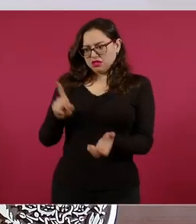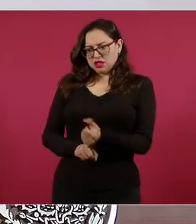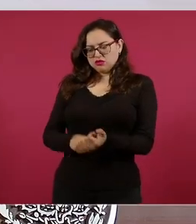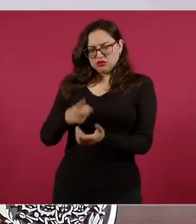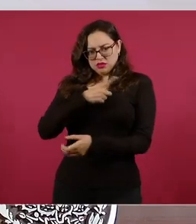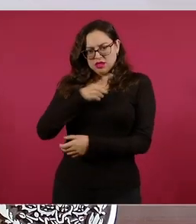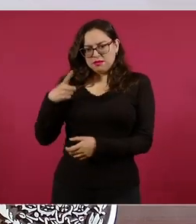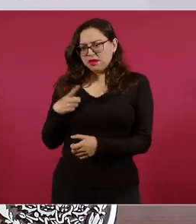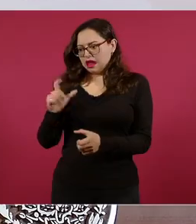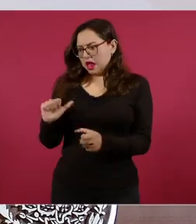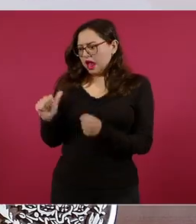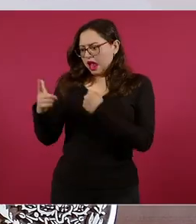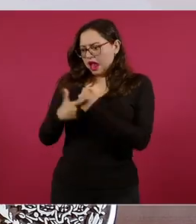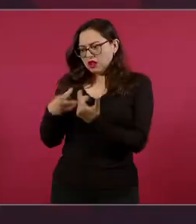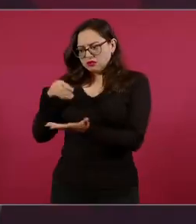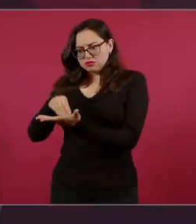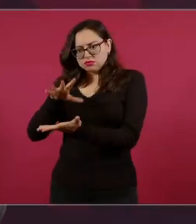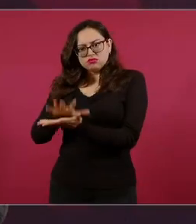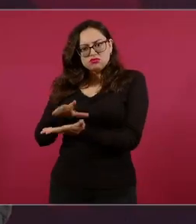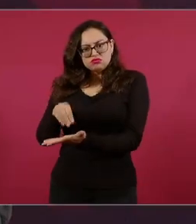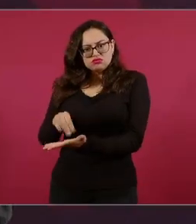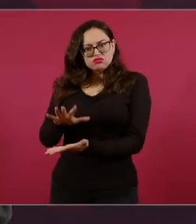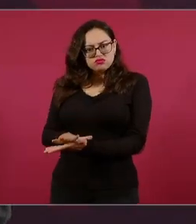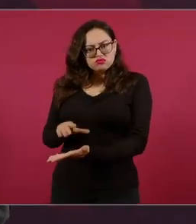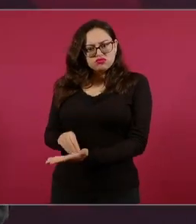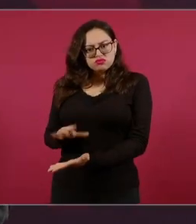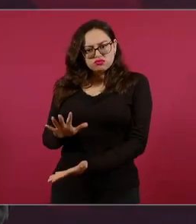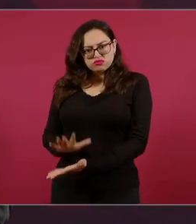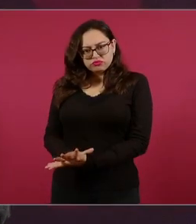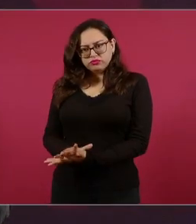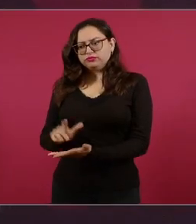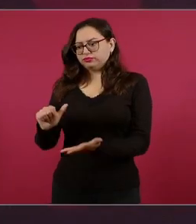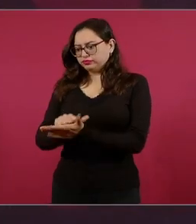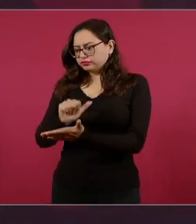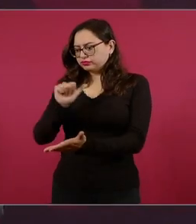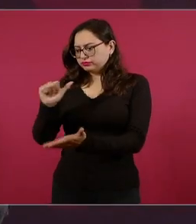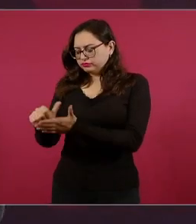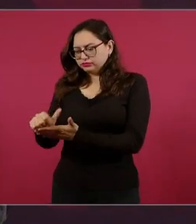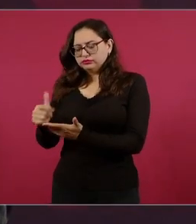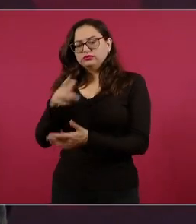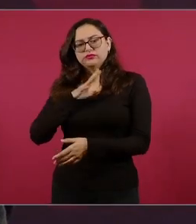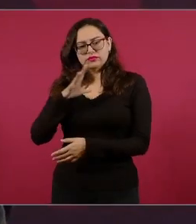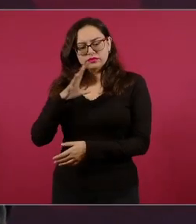hay actas, hay